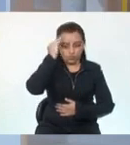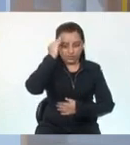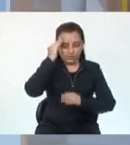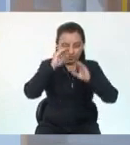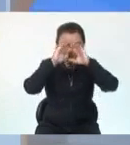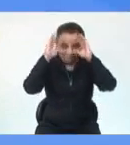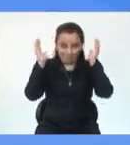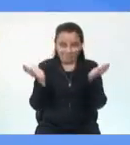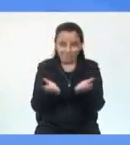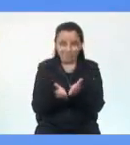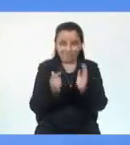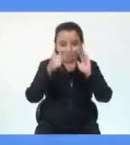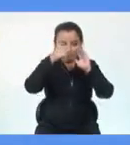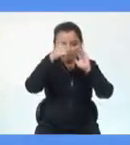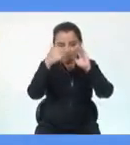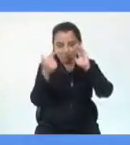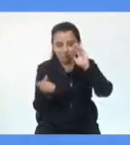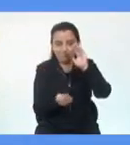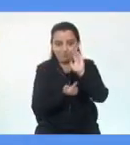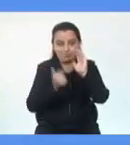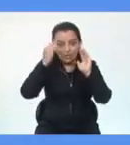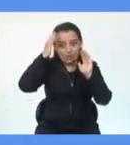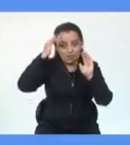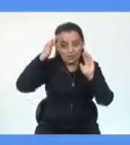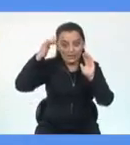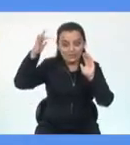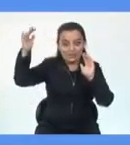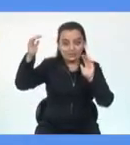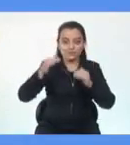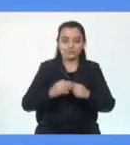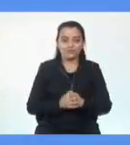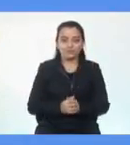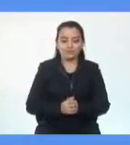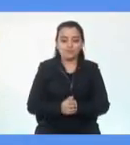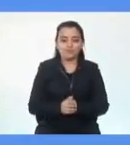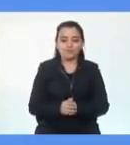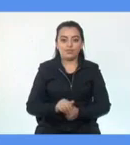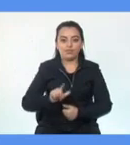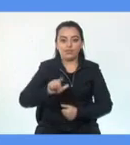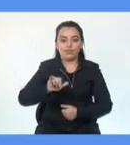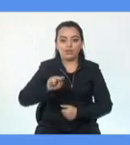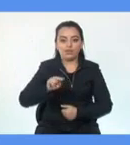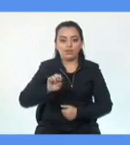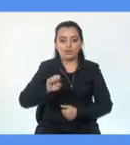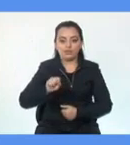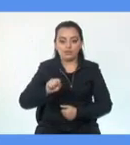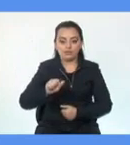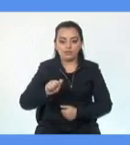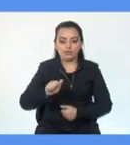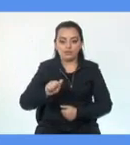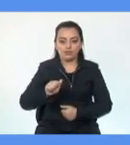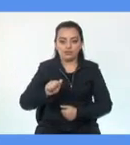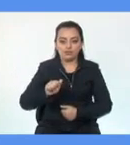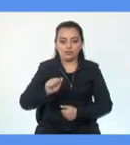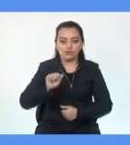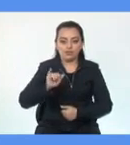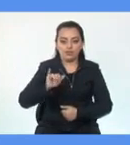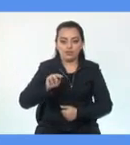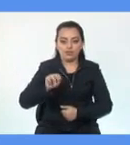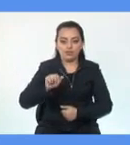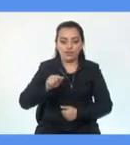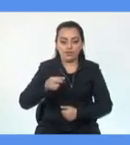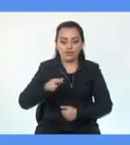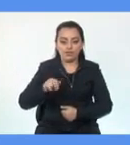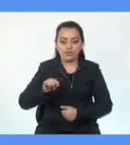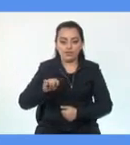a descubrirlo! Las líneas imaginarias son líneas inventadas por los cartógrafos